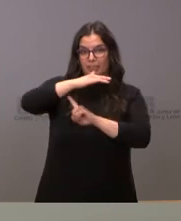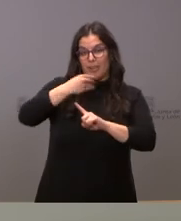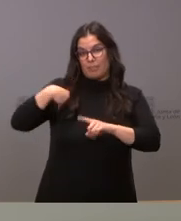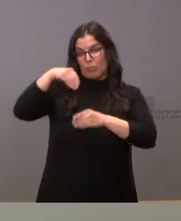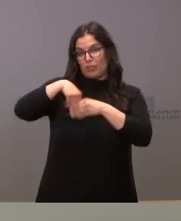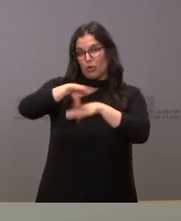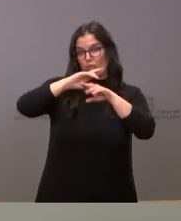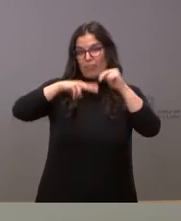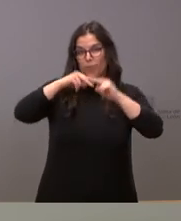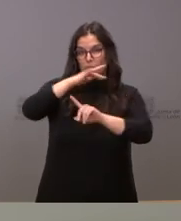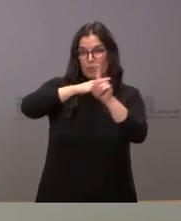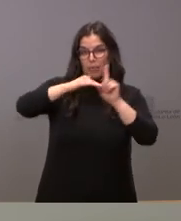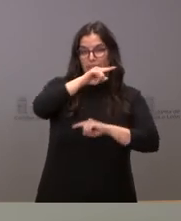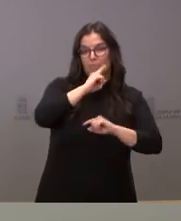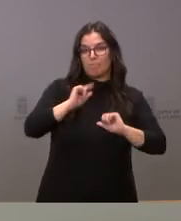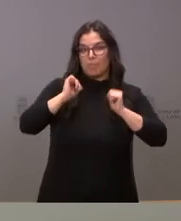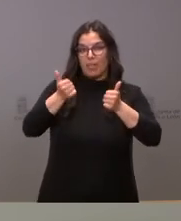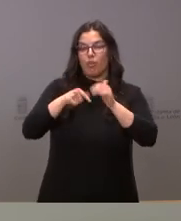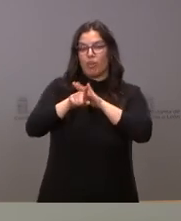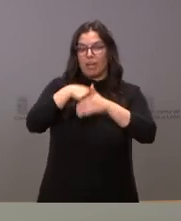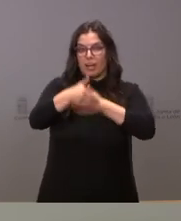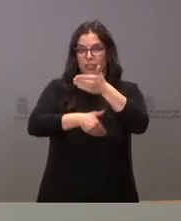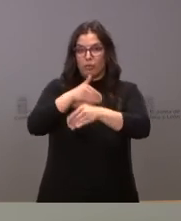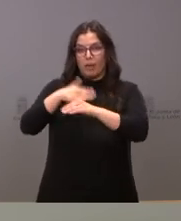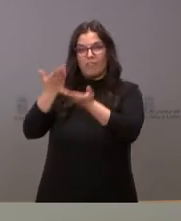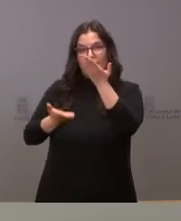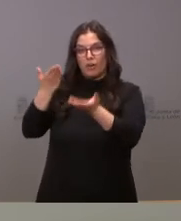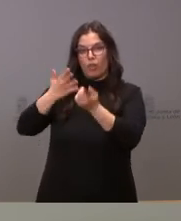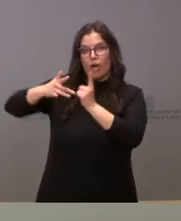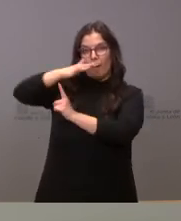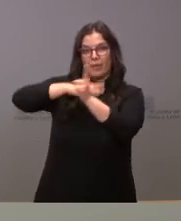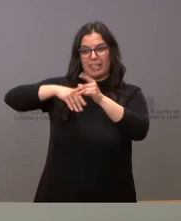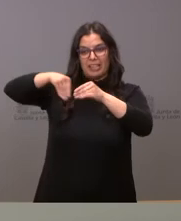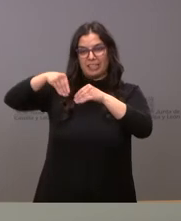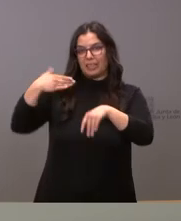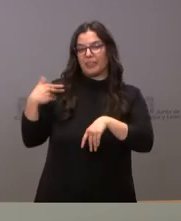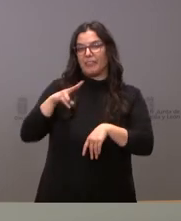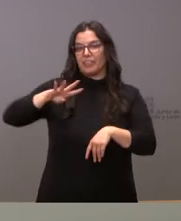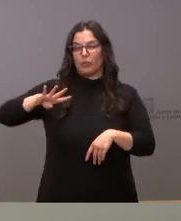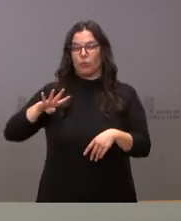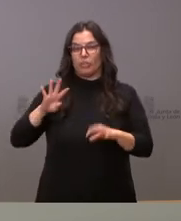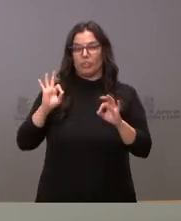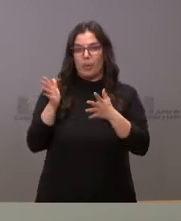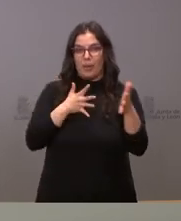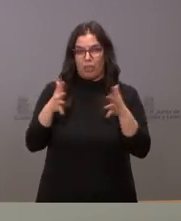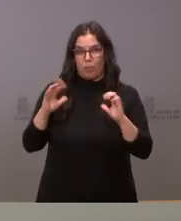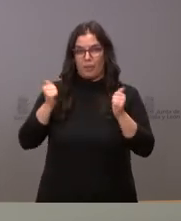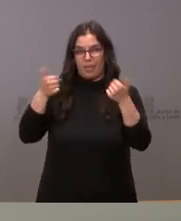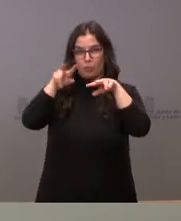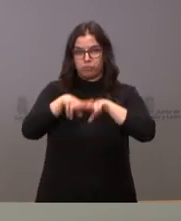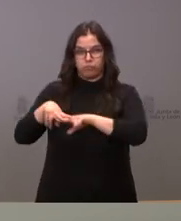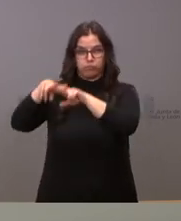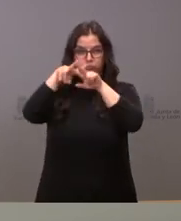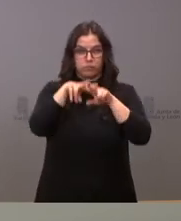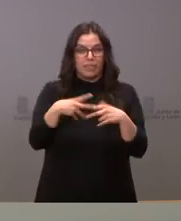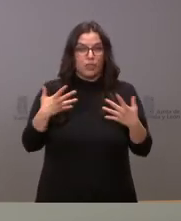de Fomento y Medio Ambiente ha iniciado la tramitación de la evaluación ambiental estratégica el pasado 24 de marzo de este mismo